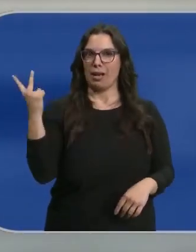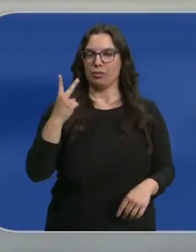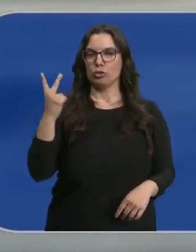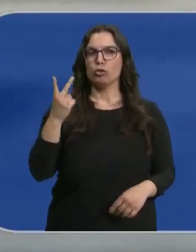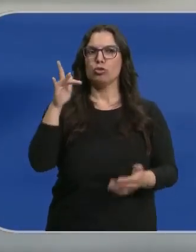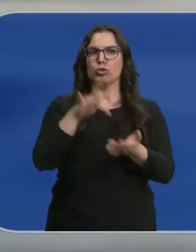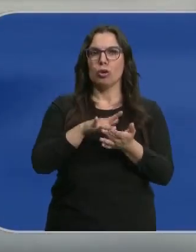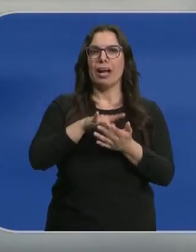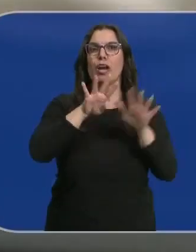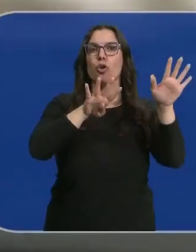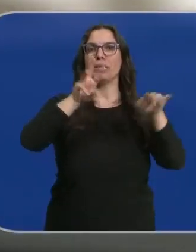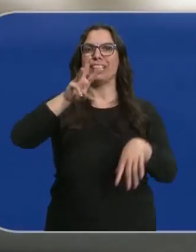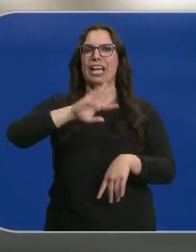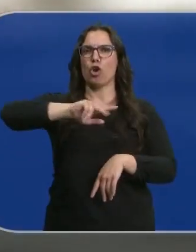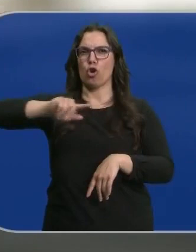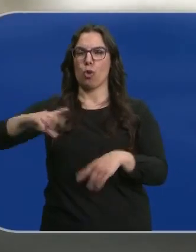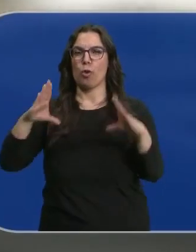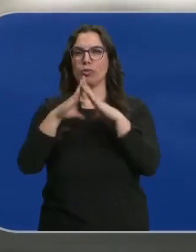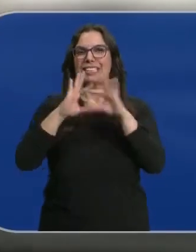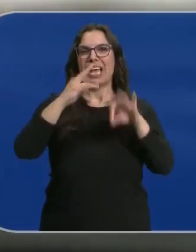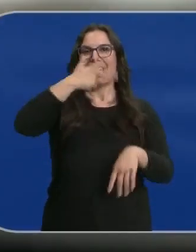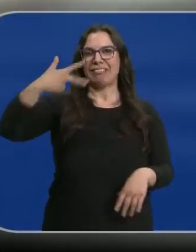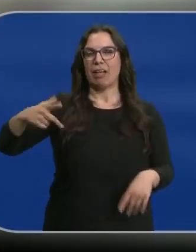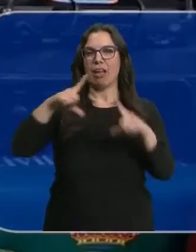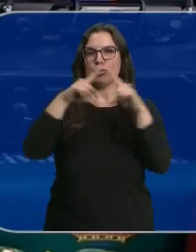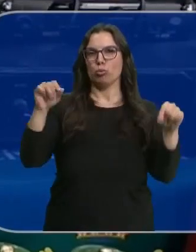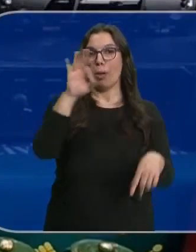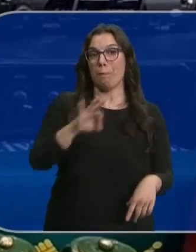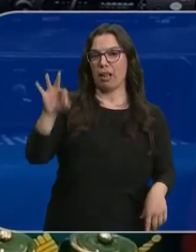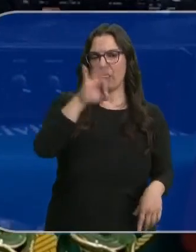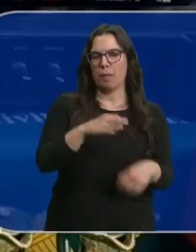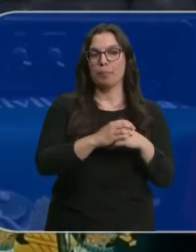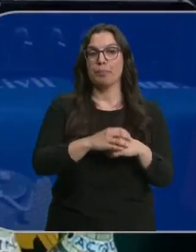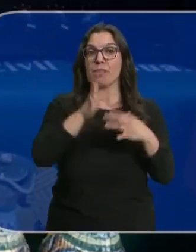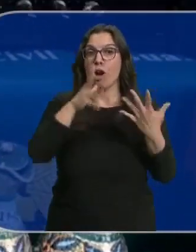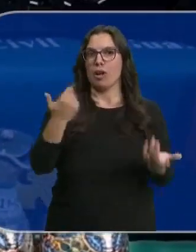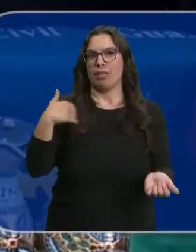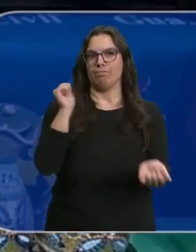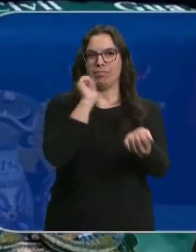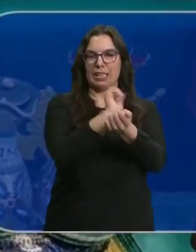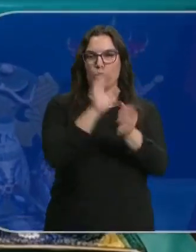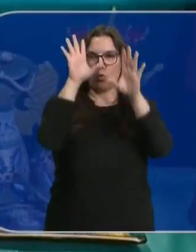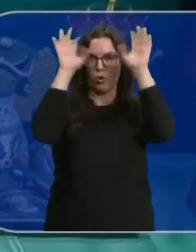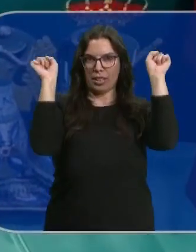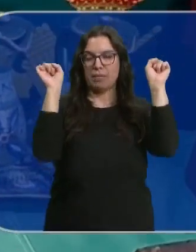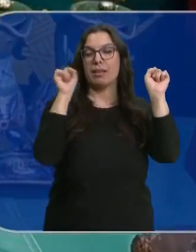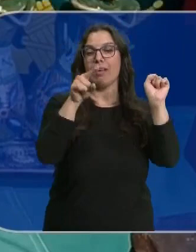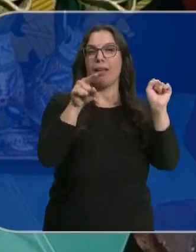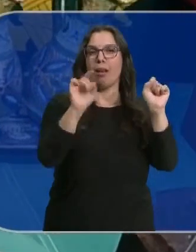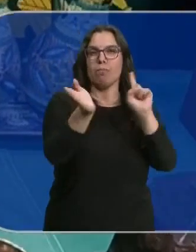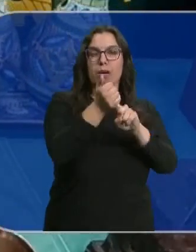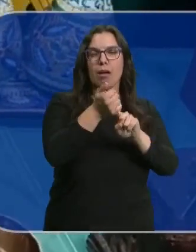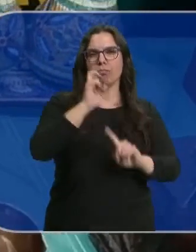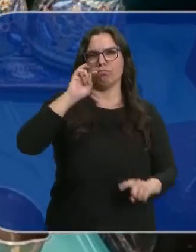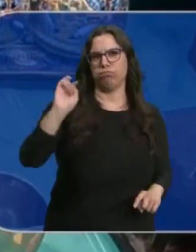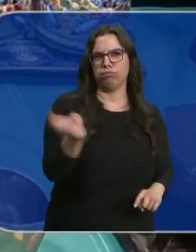habrían cometido al menos 93 robos en templos de Cantabria, Asturias y Palencia. Ahora han sido detenidos por la Guardia Civil y entre su botín